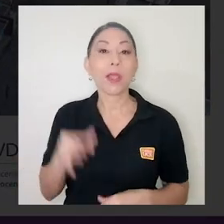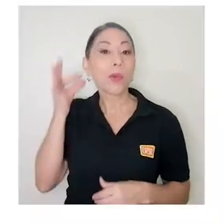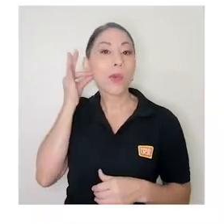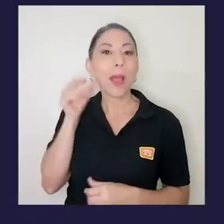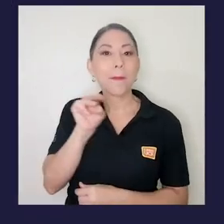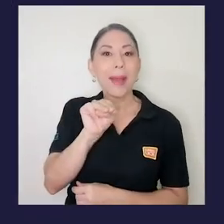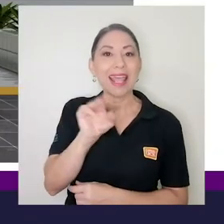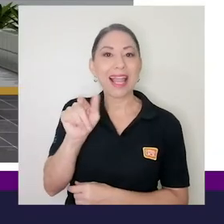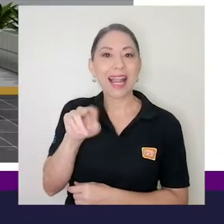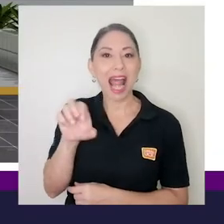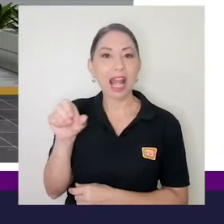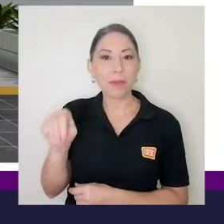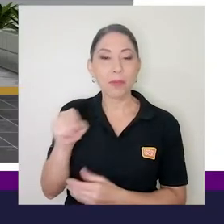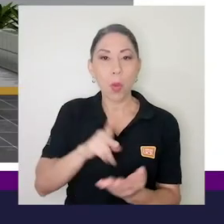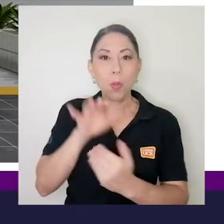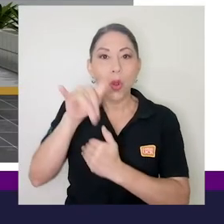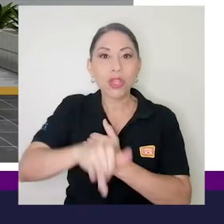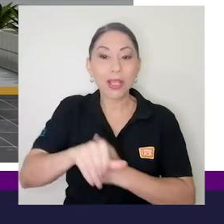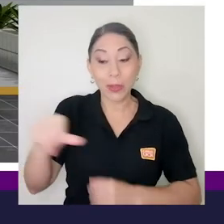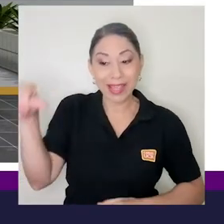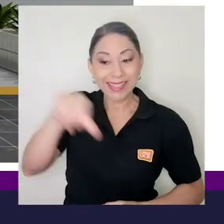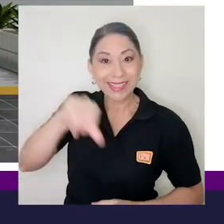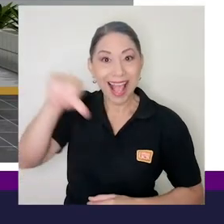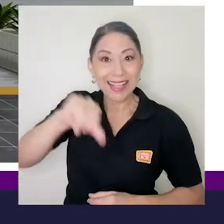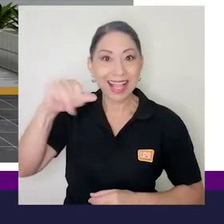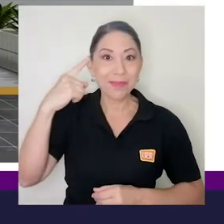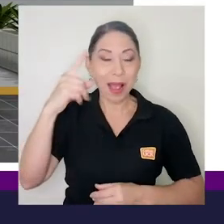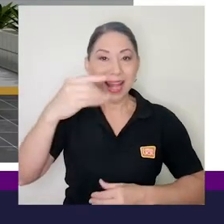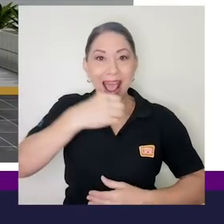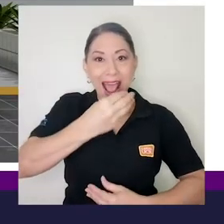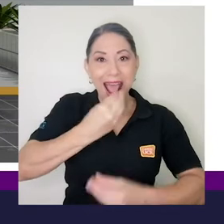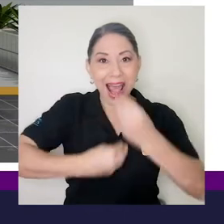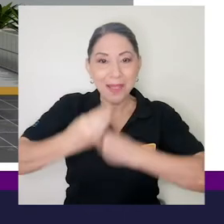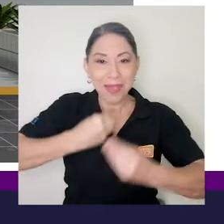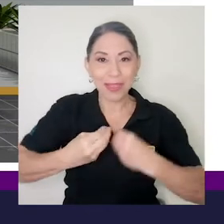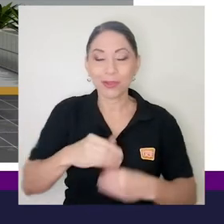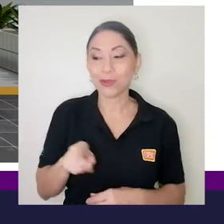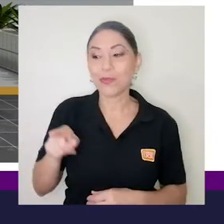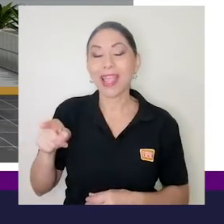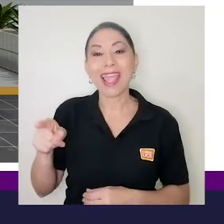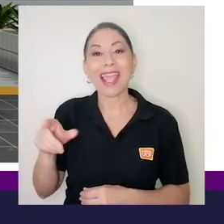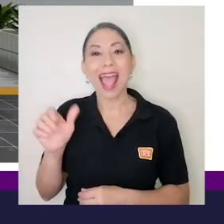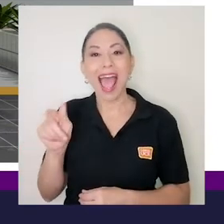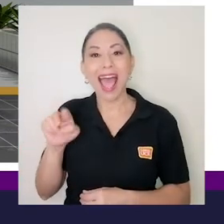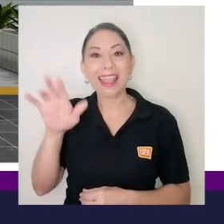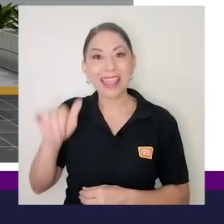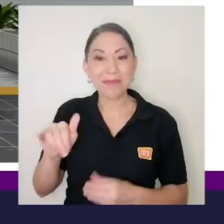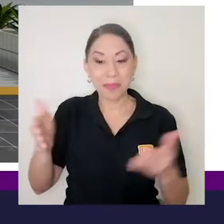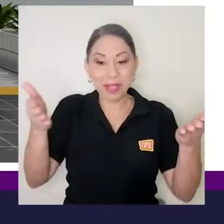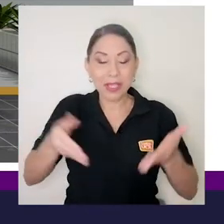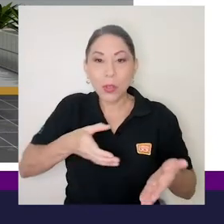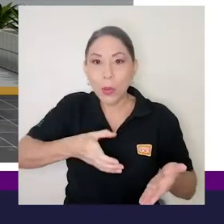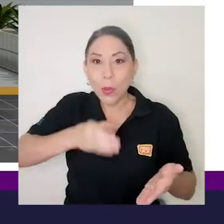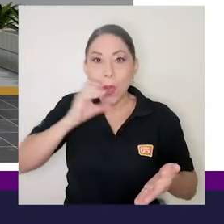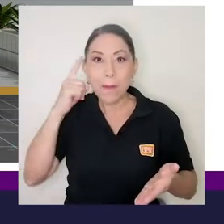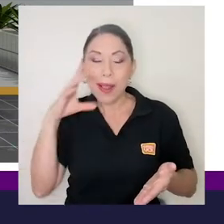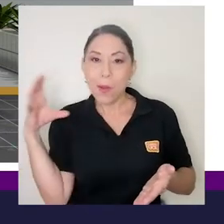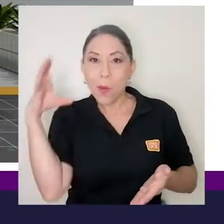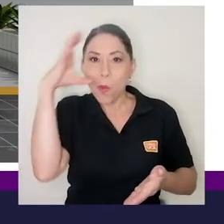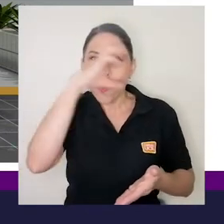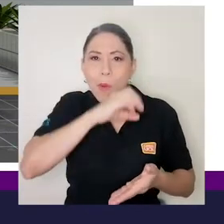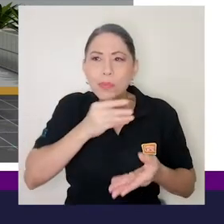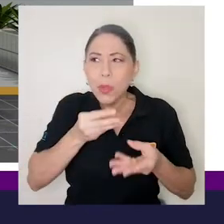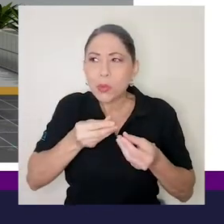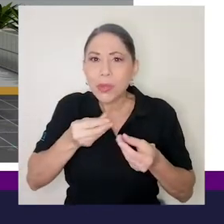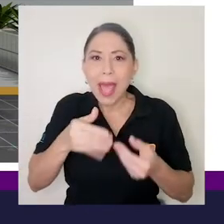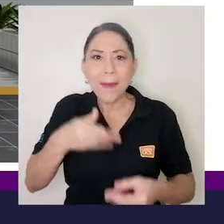María del Carmen desarrolló un proyecto de salsas para la industria alimenticia y Andy presentó una bebida capaz de detectar